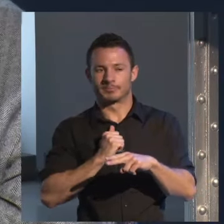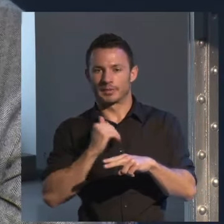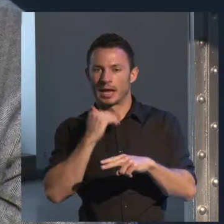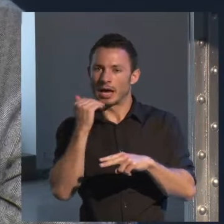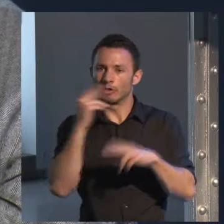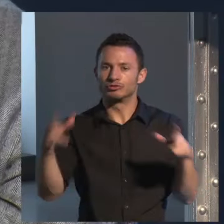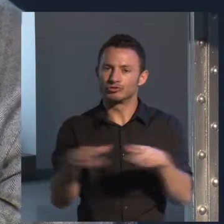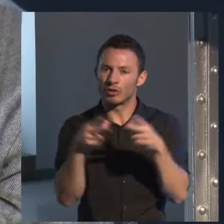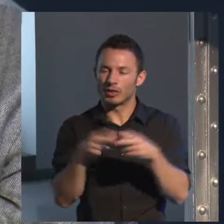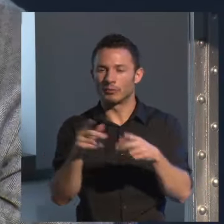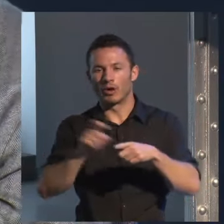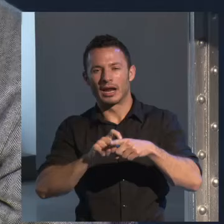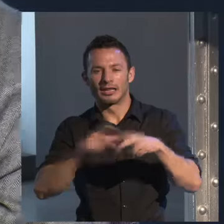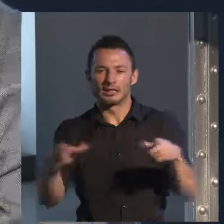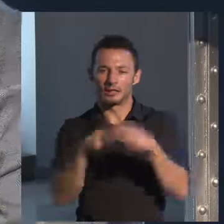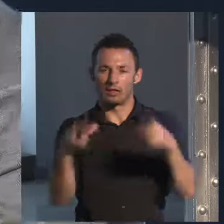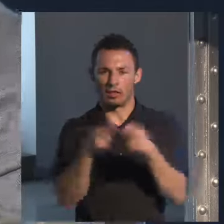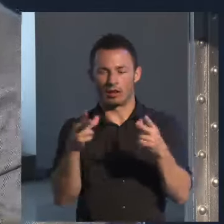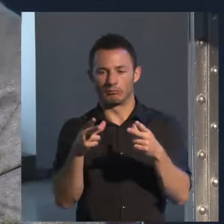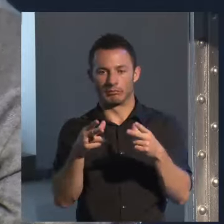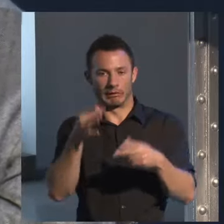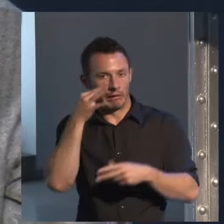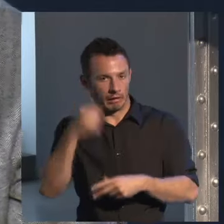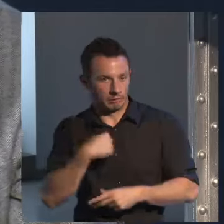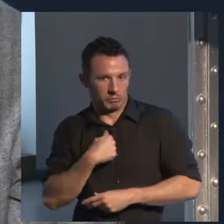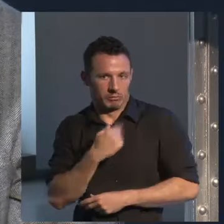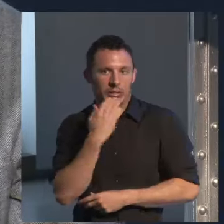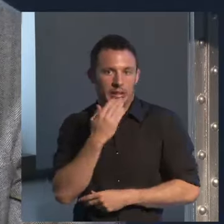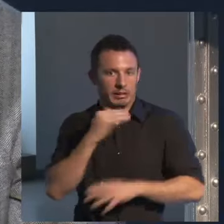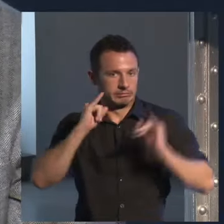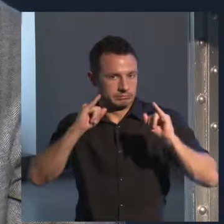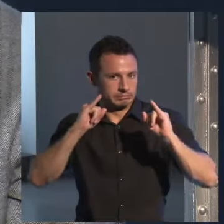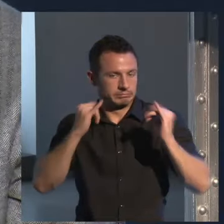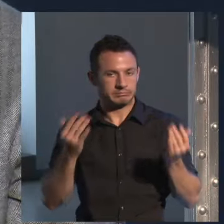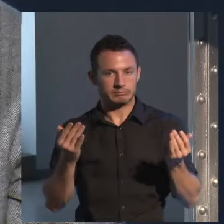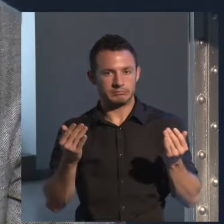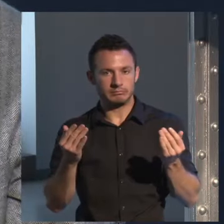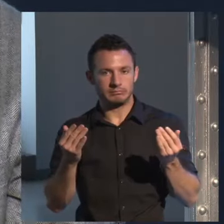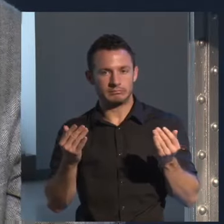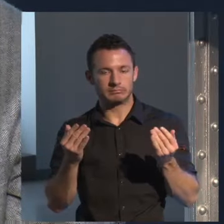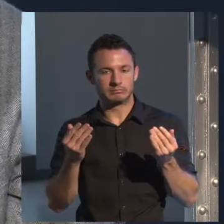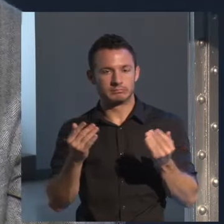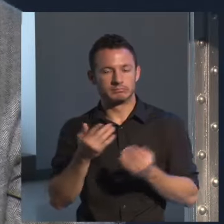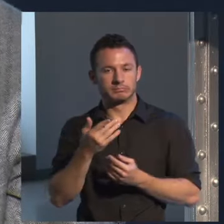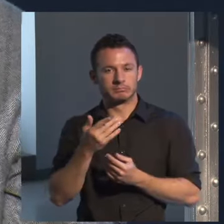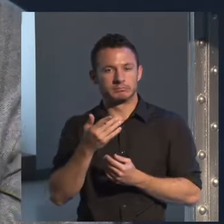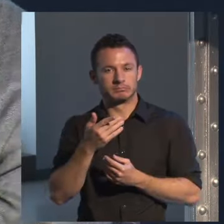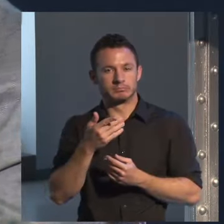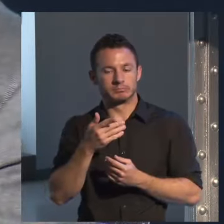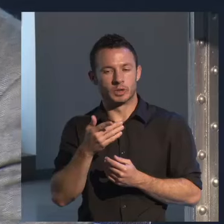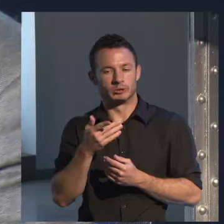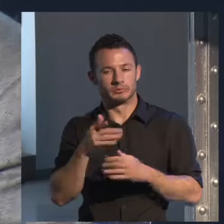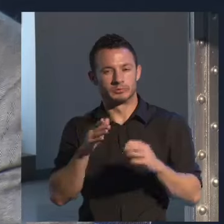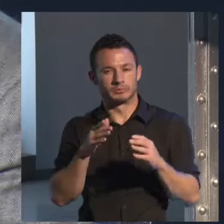Y aunque me divierto muchísimo, igual que le sucede a Alicia, la